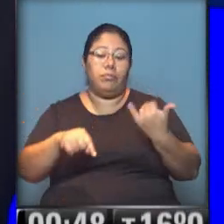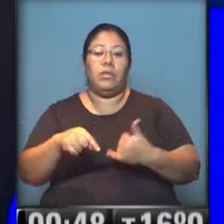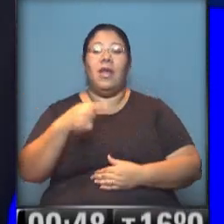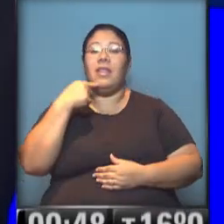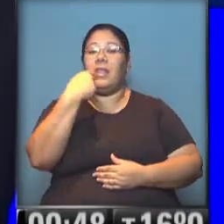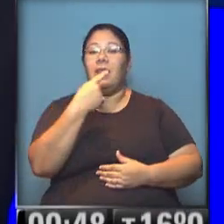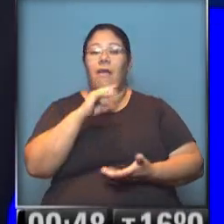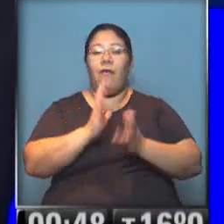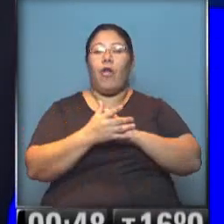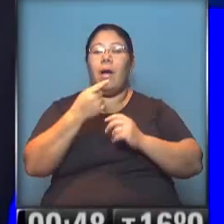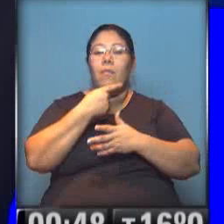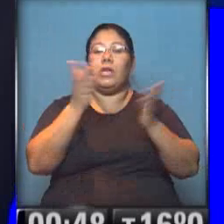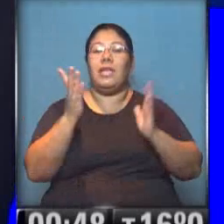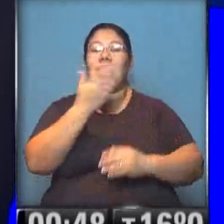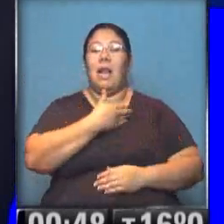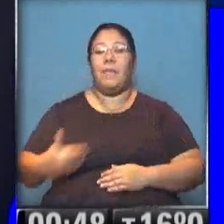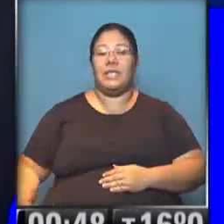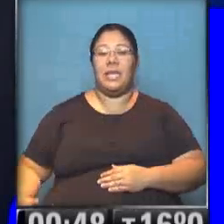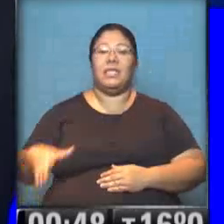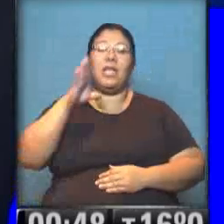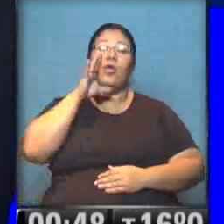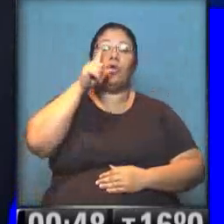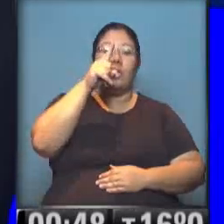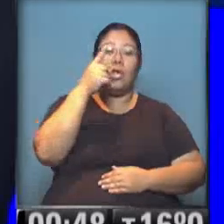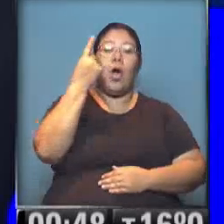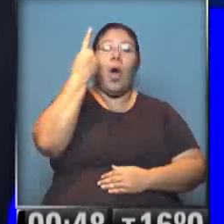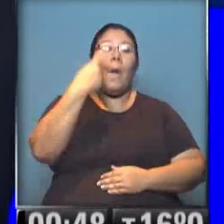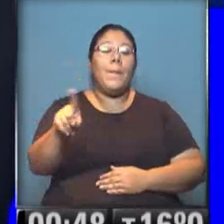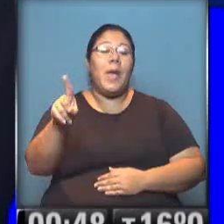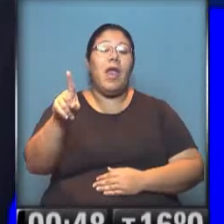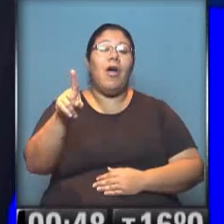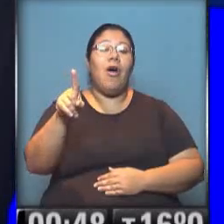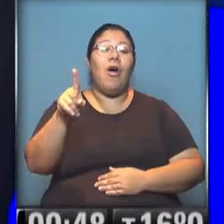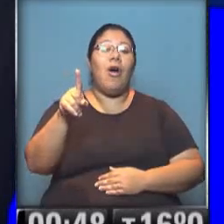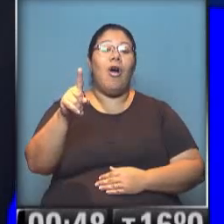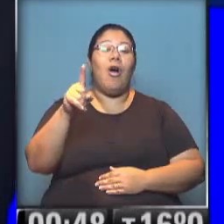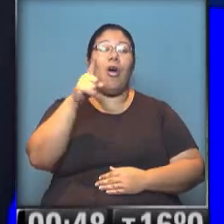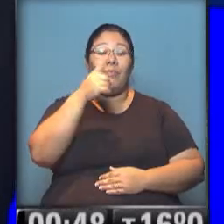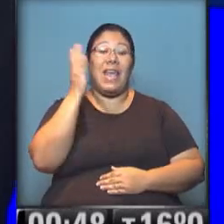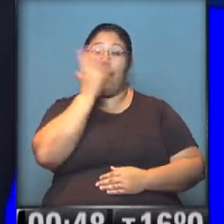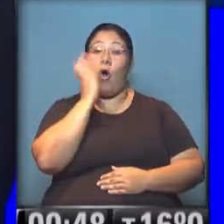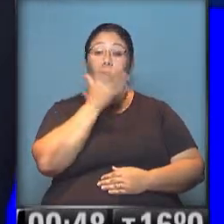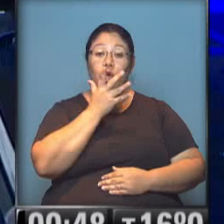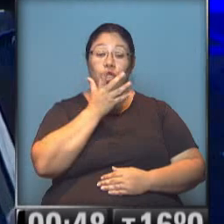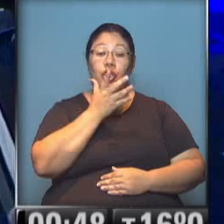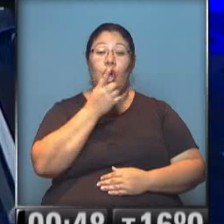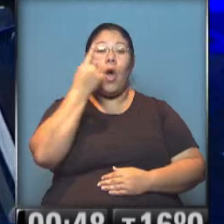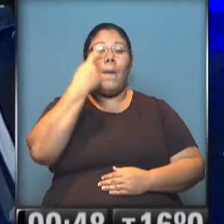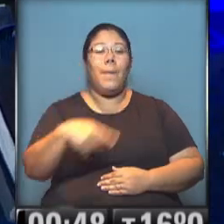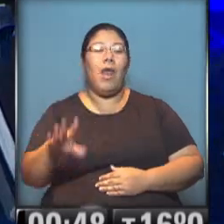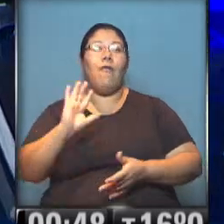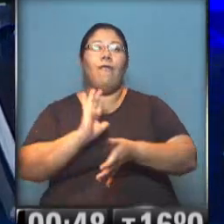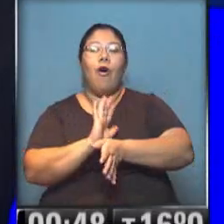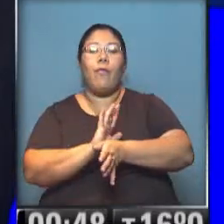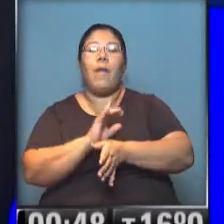Unidos, el presidente de Estados Unidos es negro, pero la casa de gobierno sigue siendo blanca. Sí, claro. Es que efectivamente es así, tener un presidente negro,